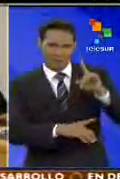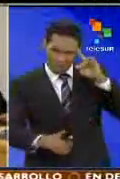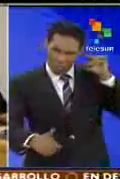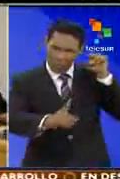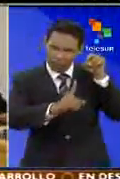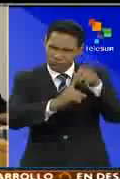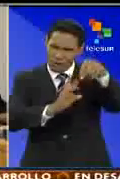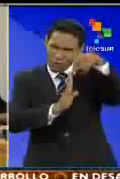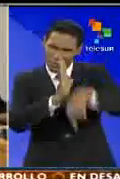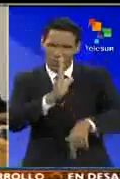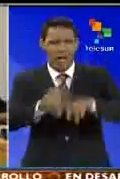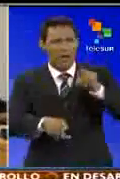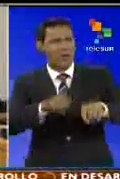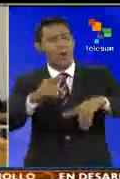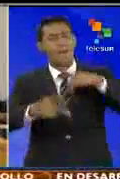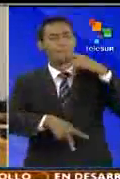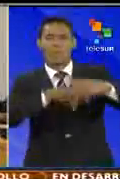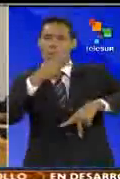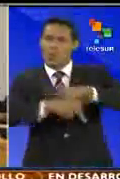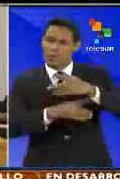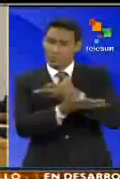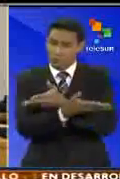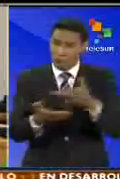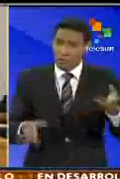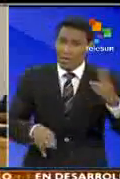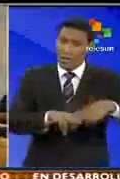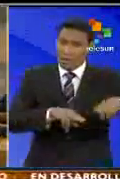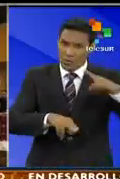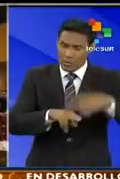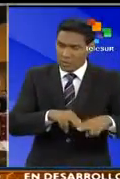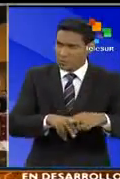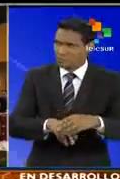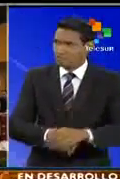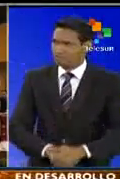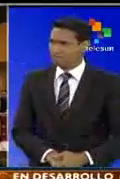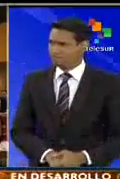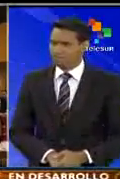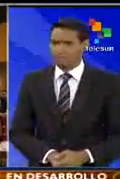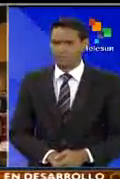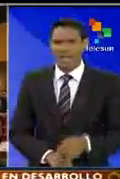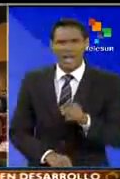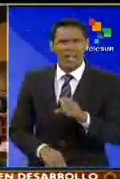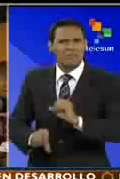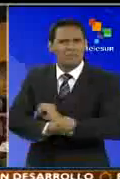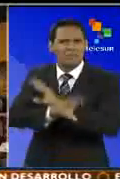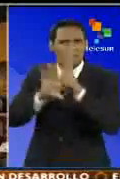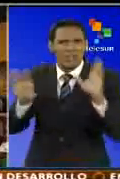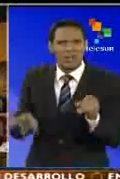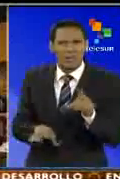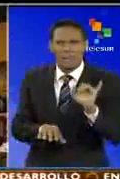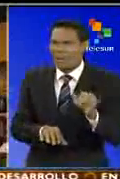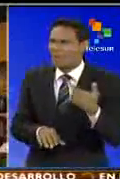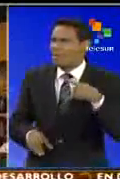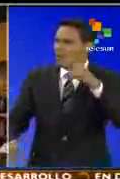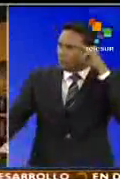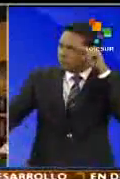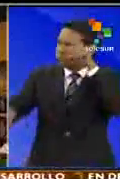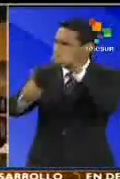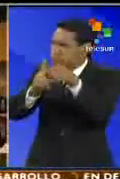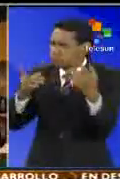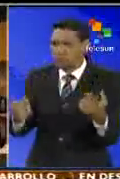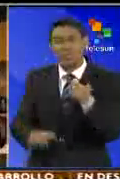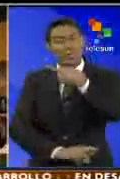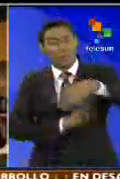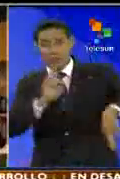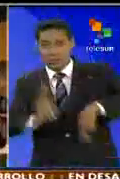profundización de políticas públicas dirigidas a nuestros niños, niñas y adolescentes, evidentemente que representan retos para nuestra